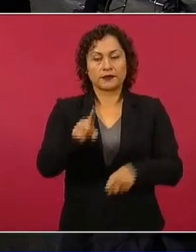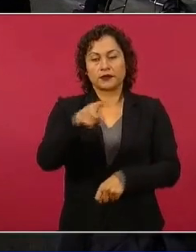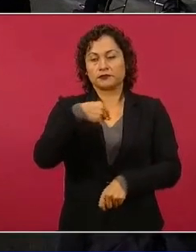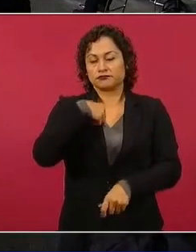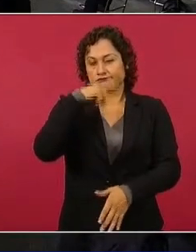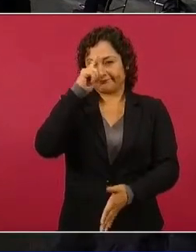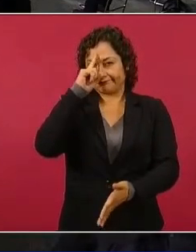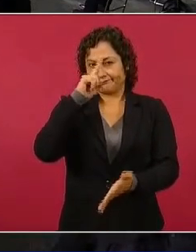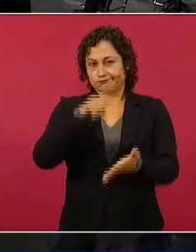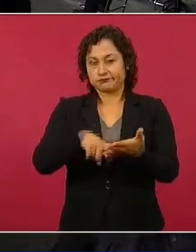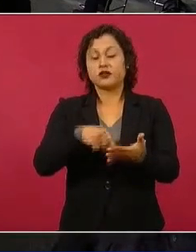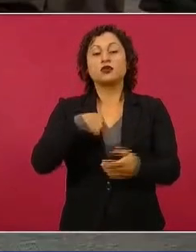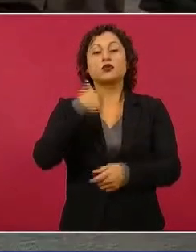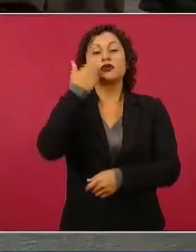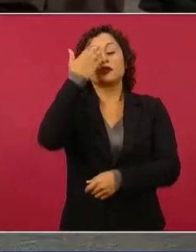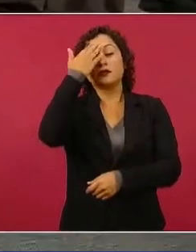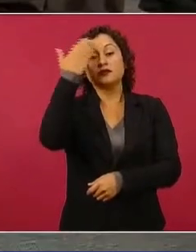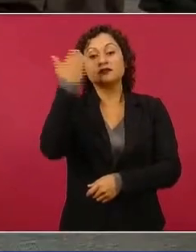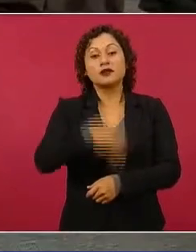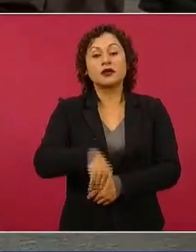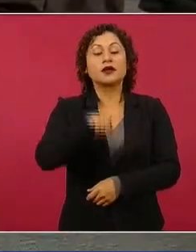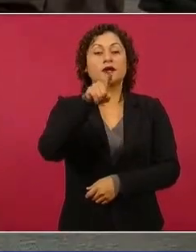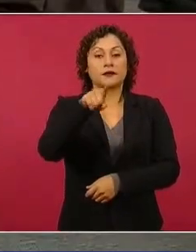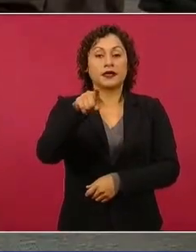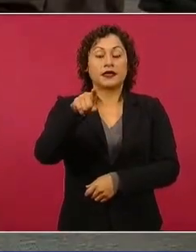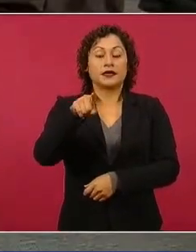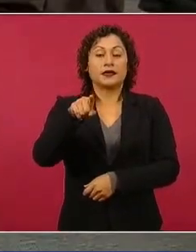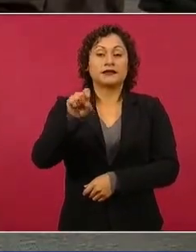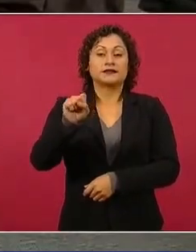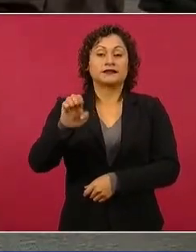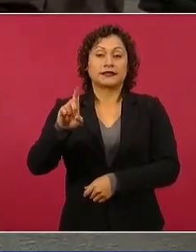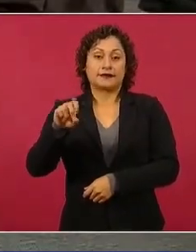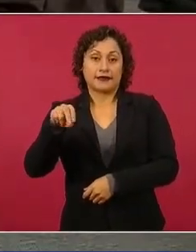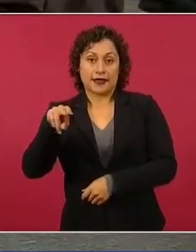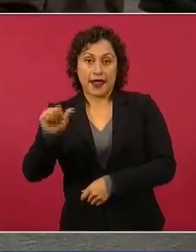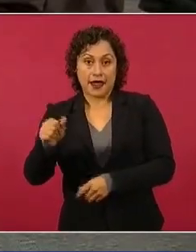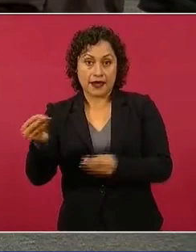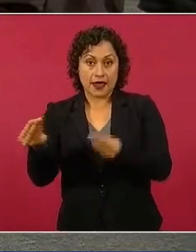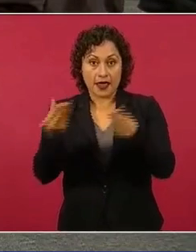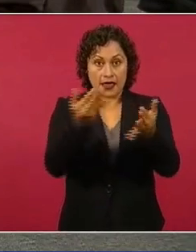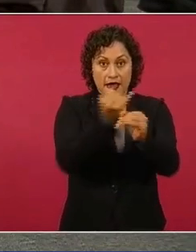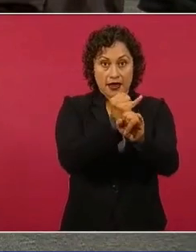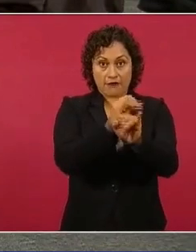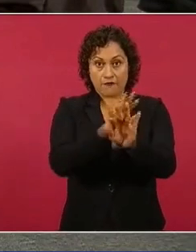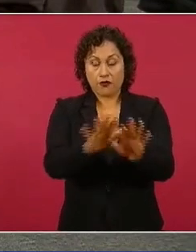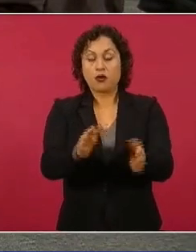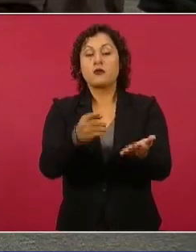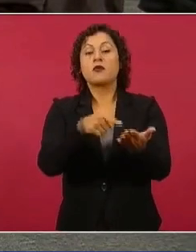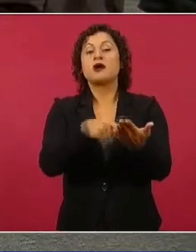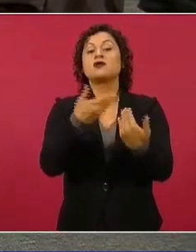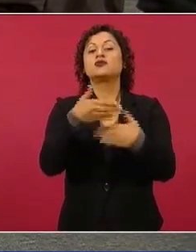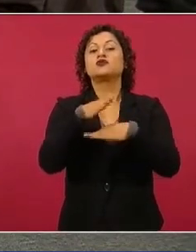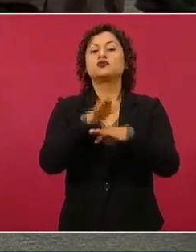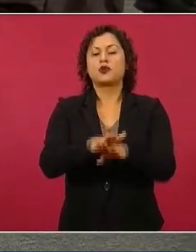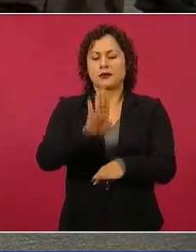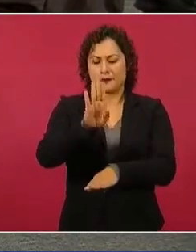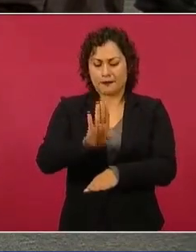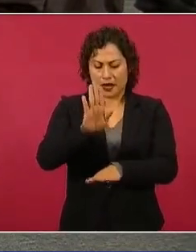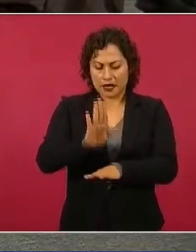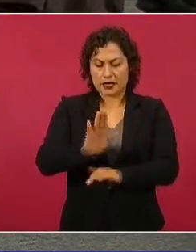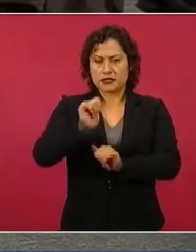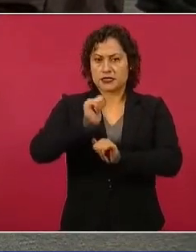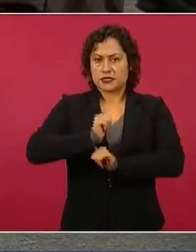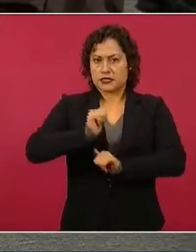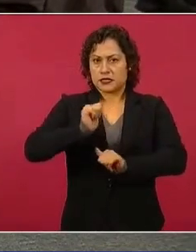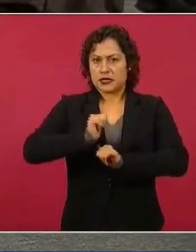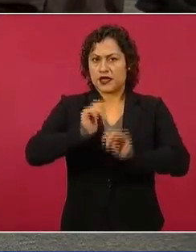A ver si la Secretaría de Marina le ha dado algún informe de la presencia de militares, me parece que franceses